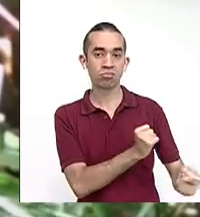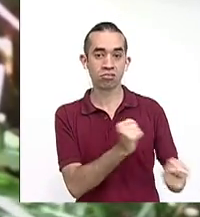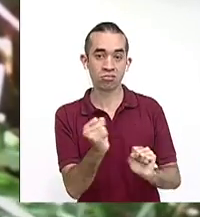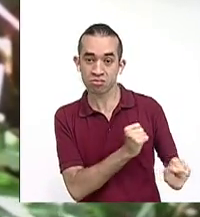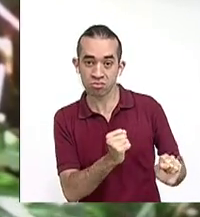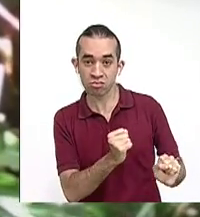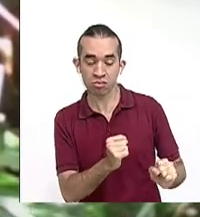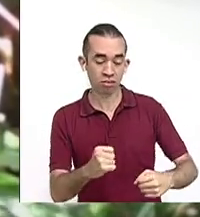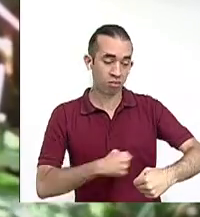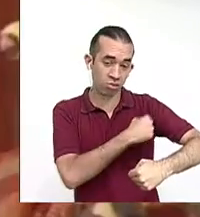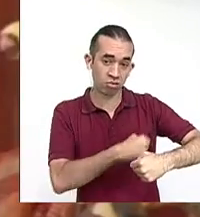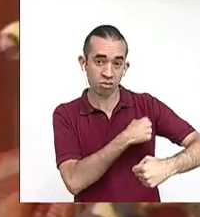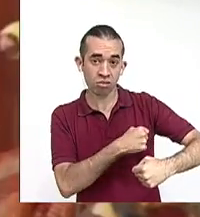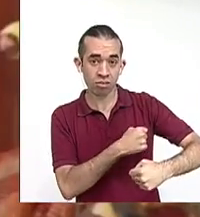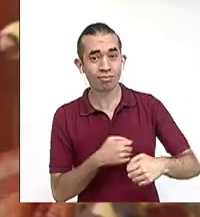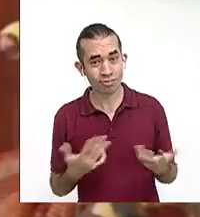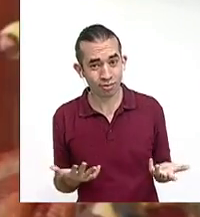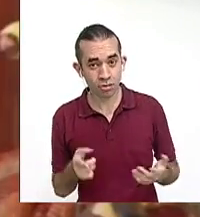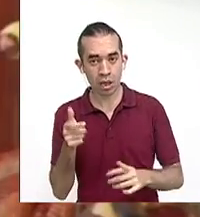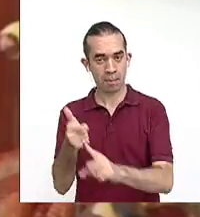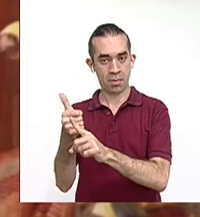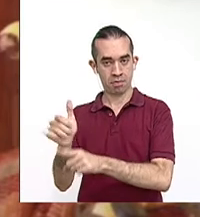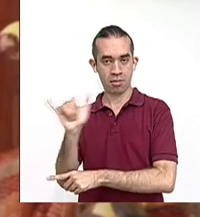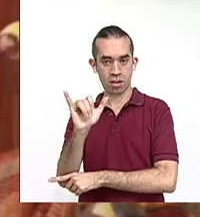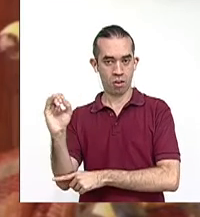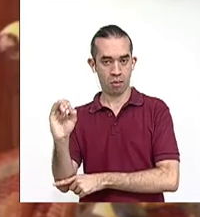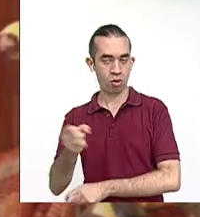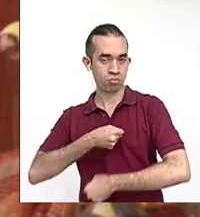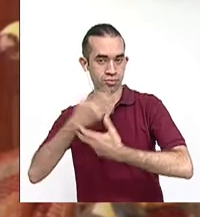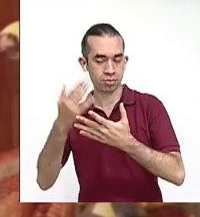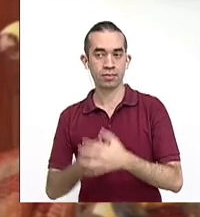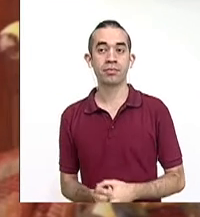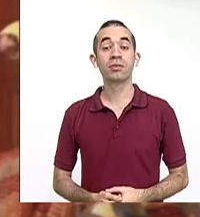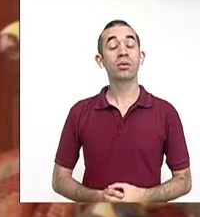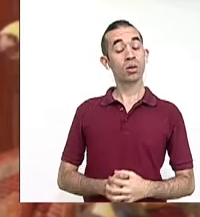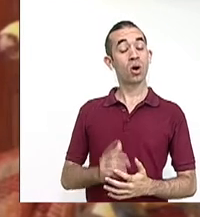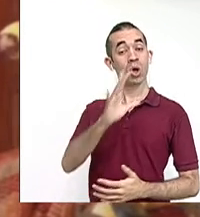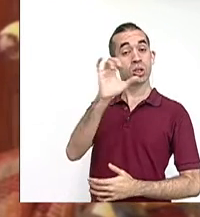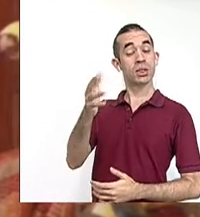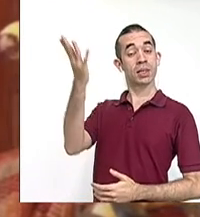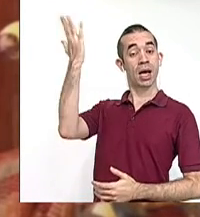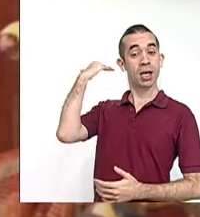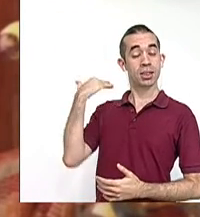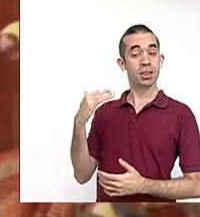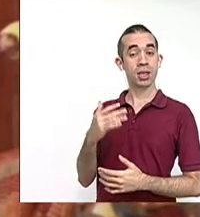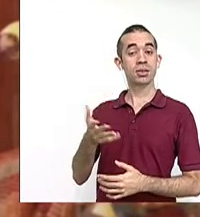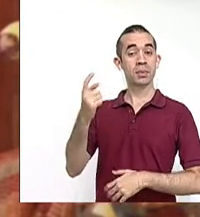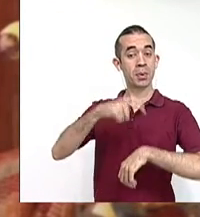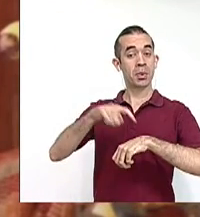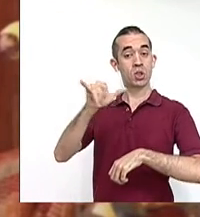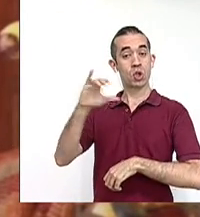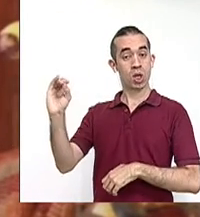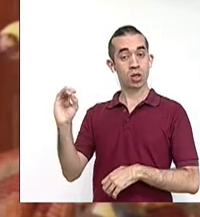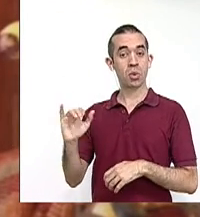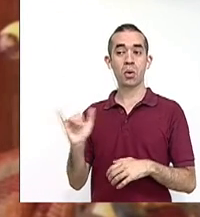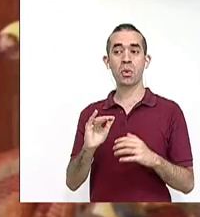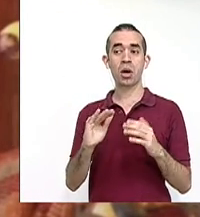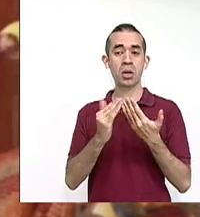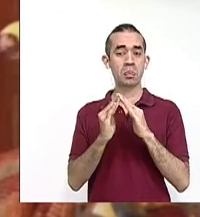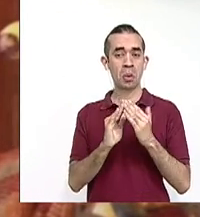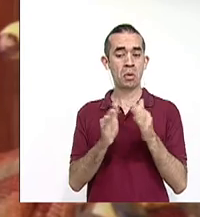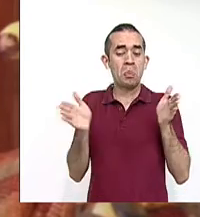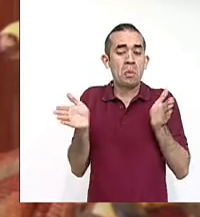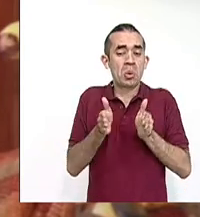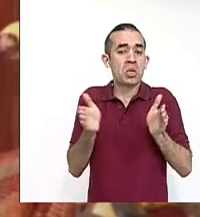salir a cocinar? Costa Rica era en las épocas de Yolanda Auriemuno una pequeña aldea. Y cuando vemos